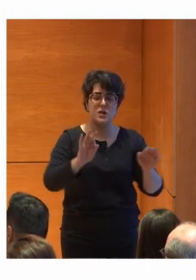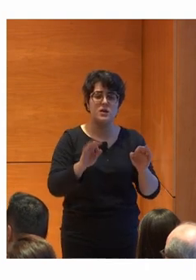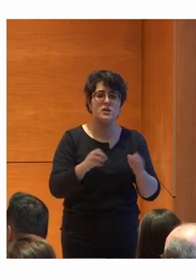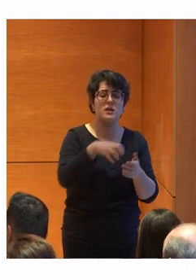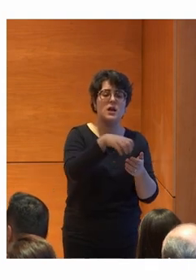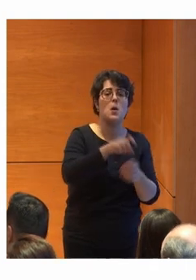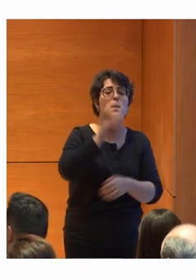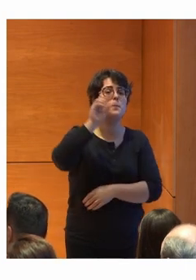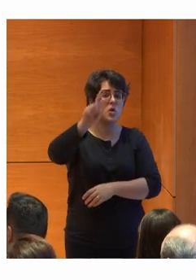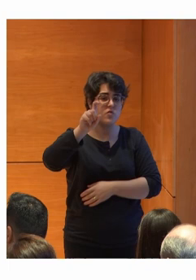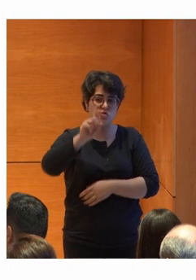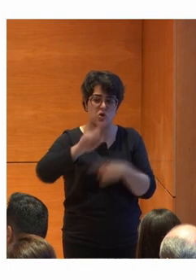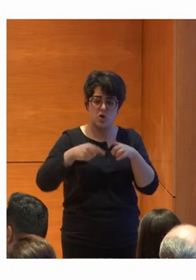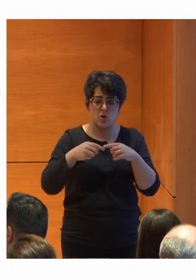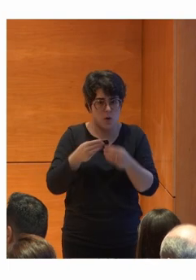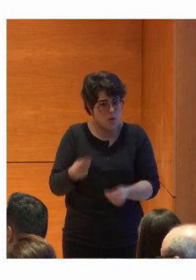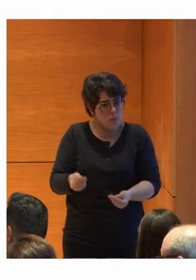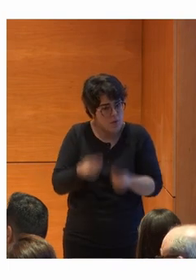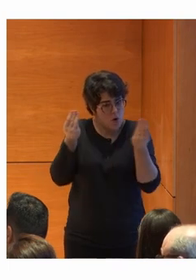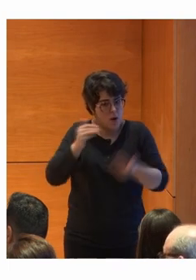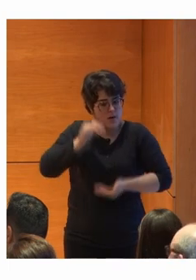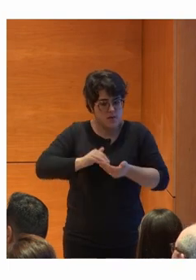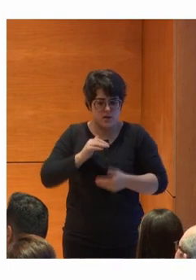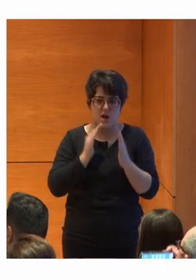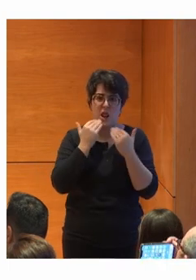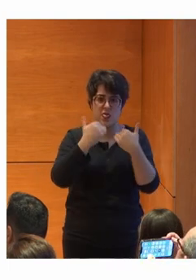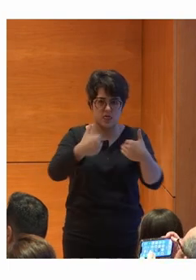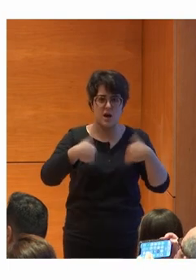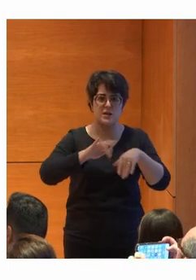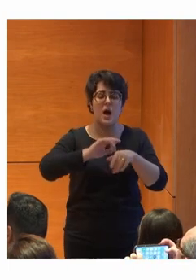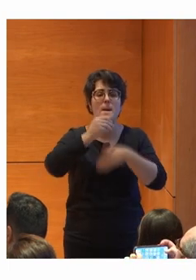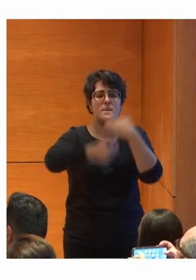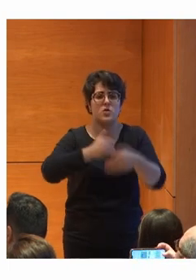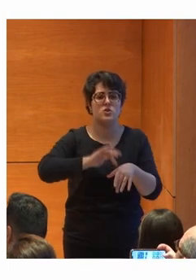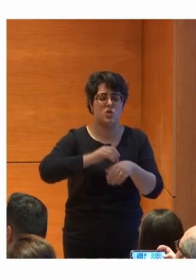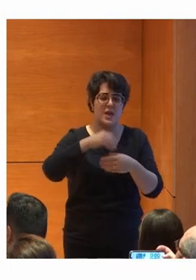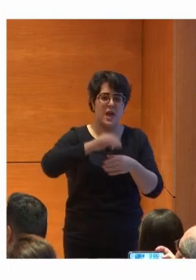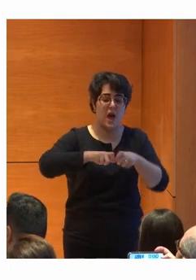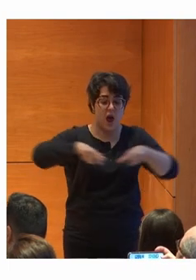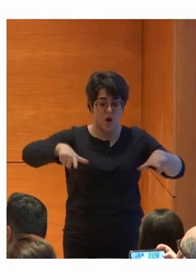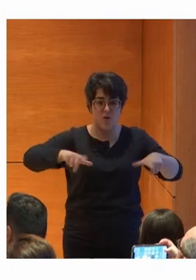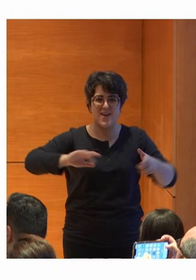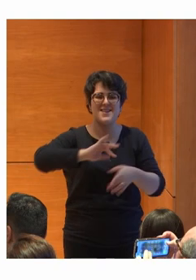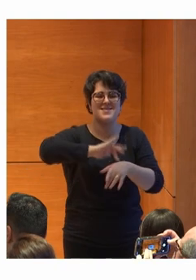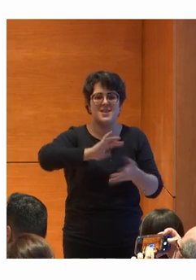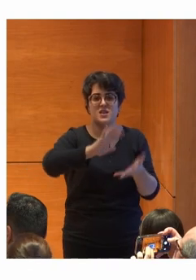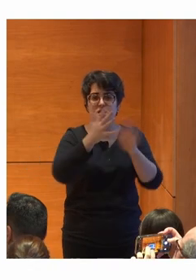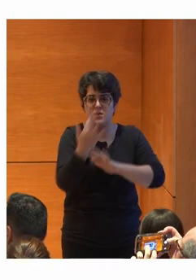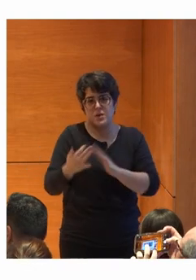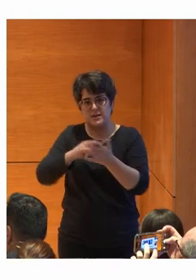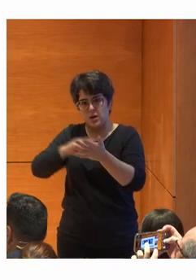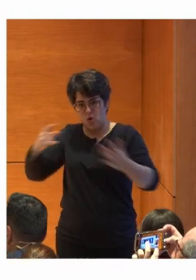docentes para una mejora de la educación a través de la digitalización de las aulas y la tecnología.